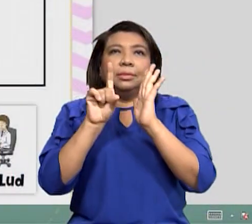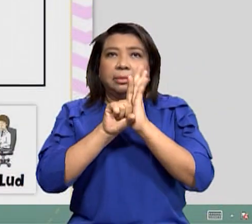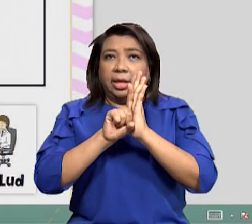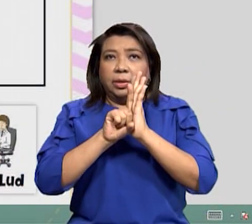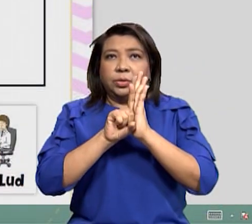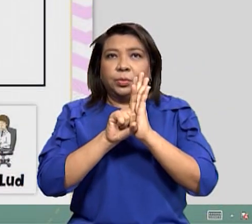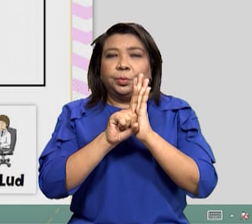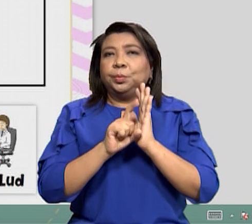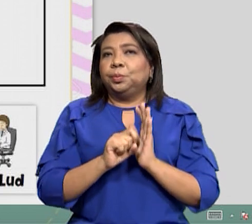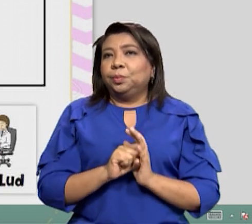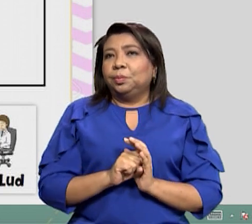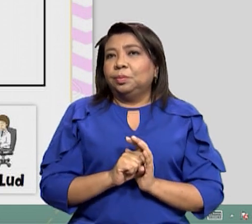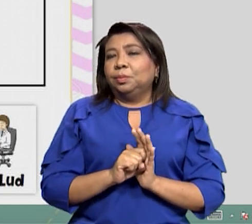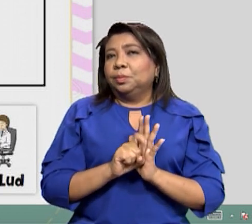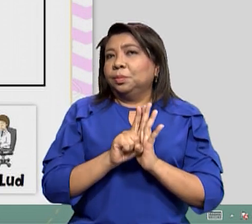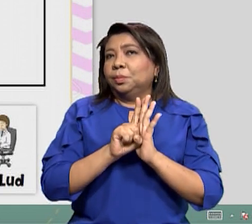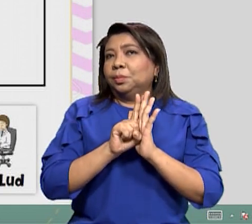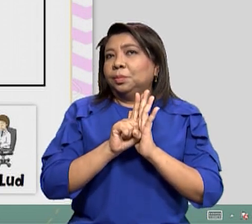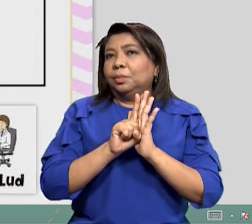derecho?